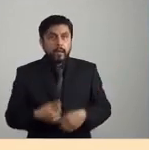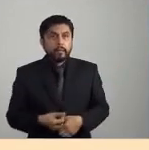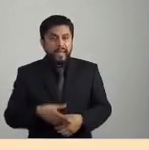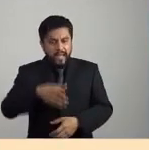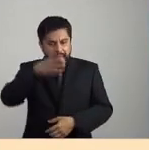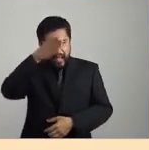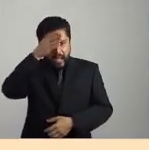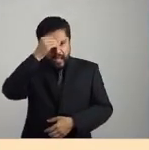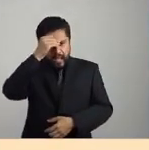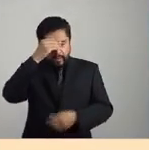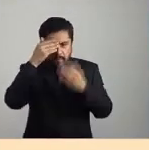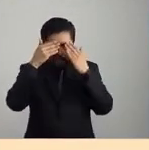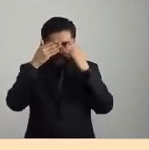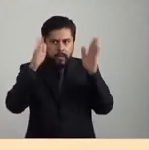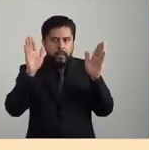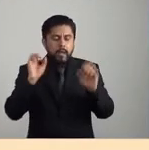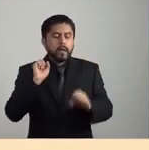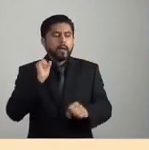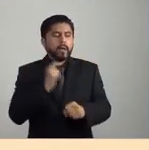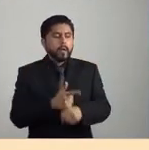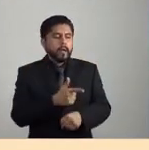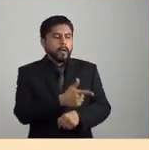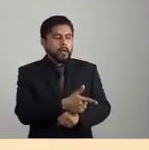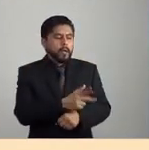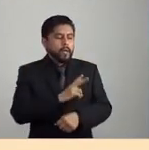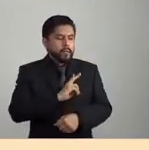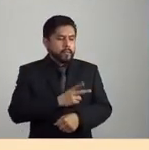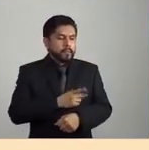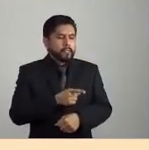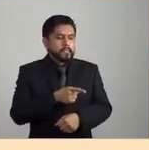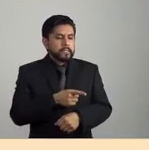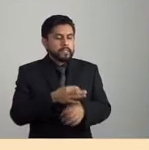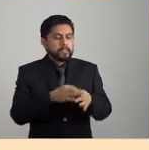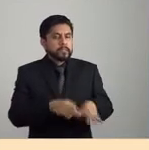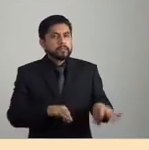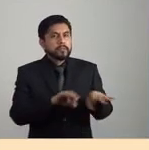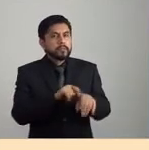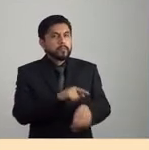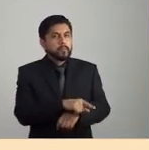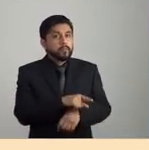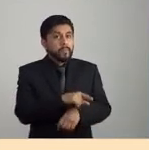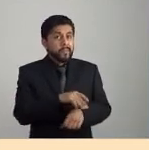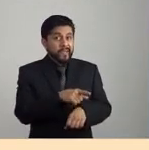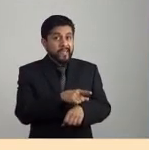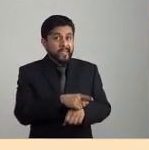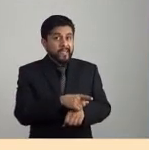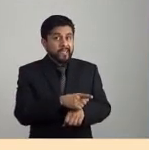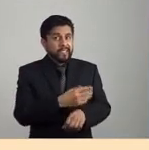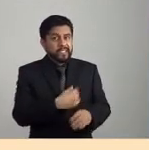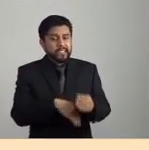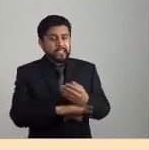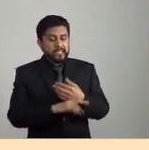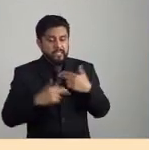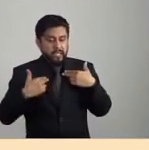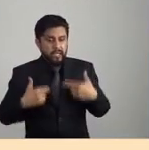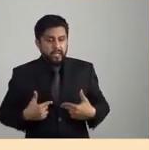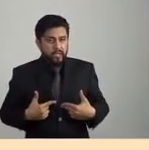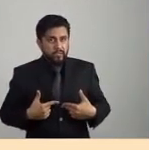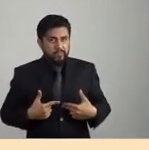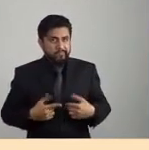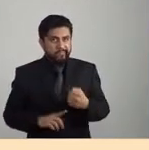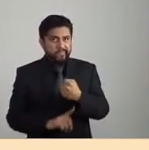pensar en esos pequeños microorganismos que hoy están poniendo en jaque, ¿no?, las formas, al menos,